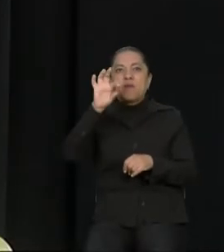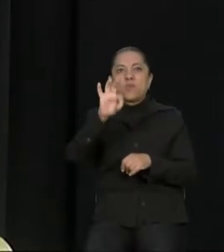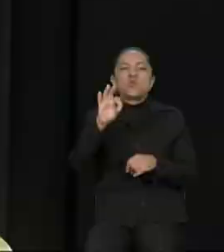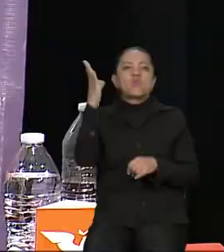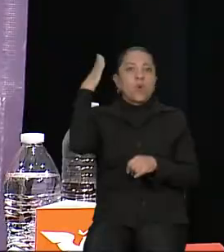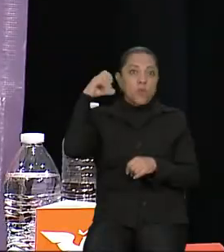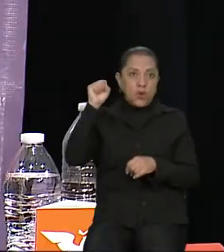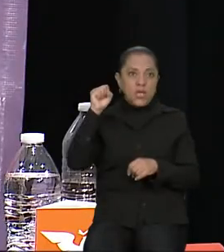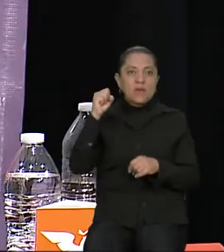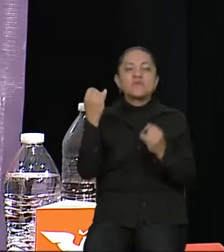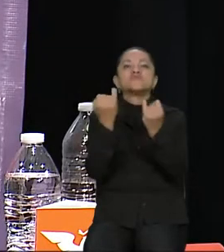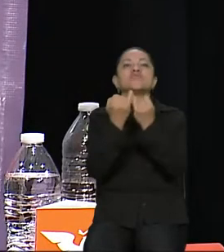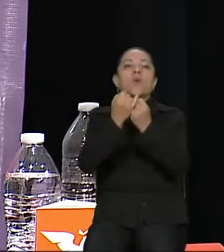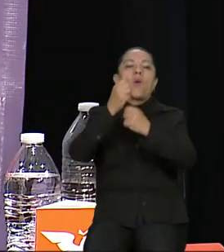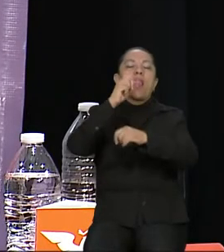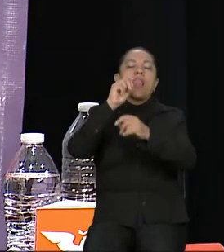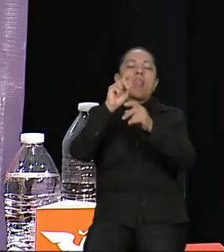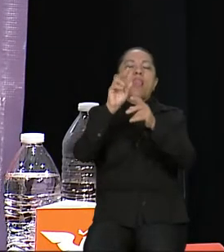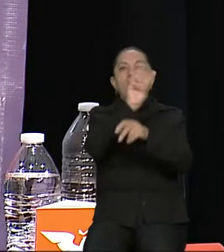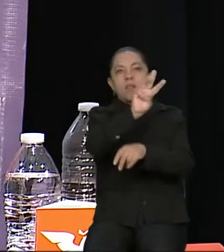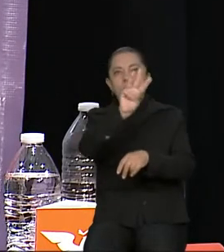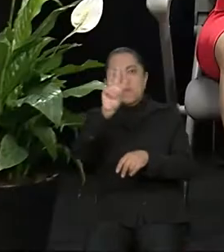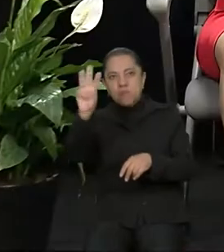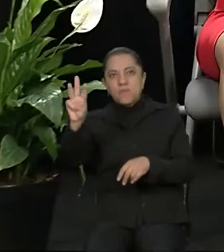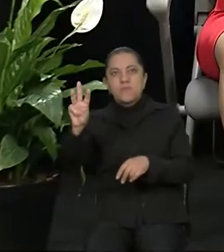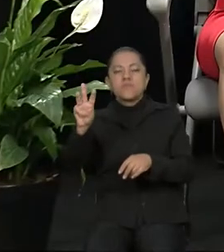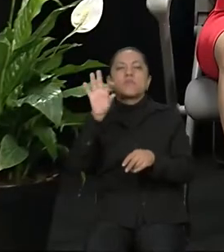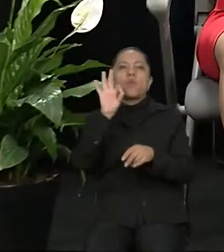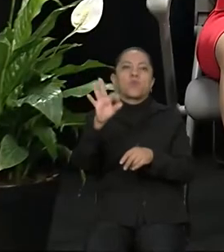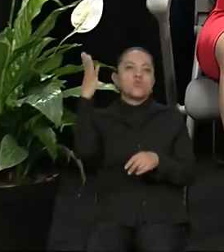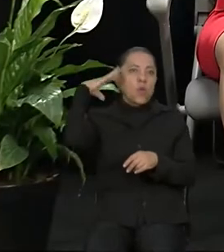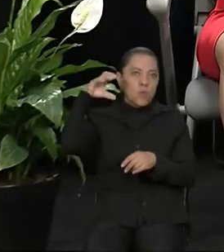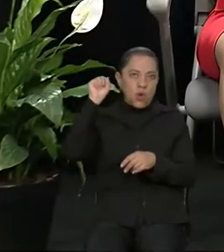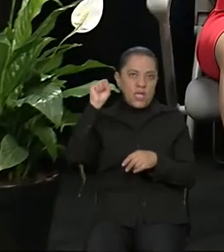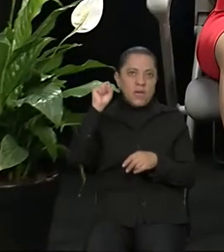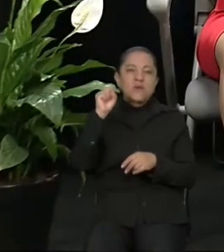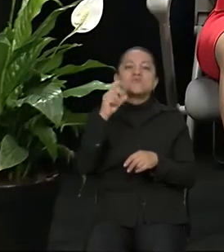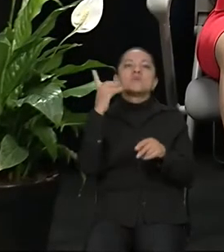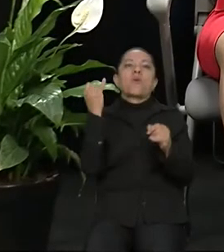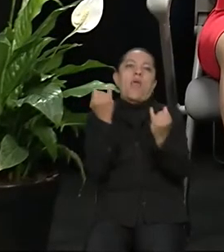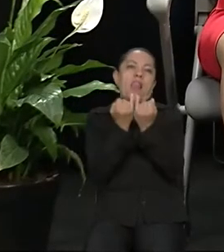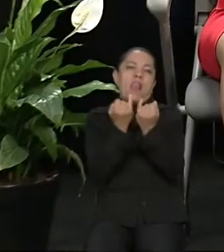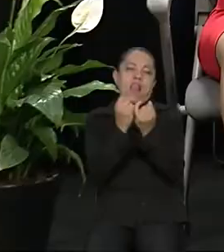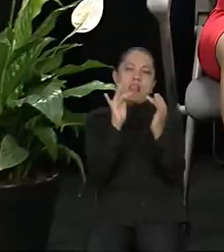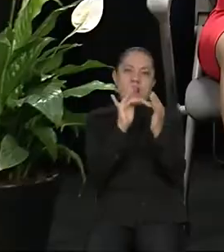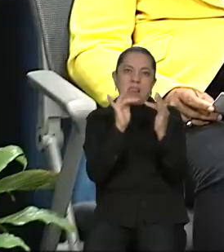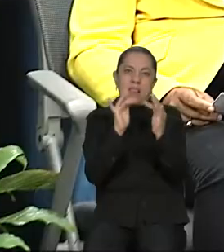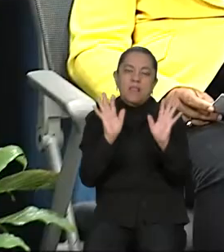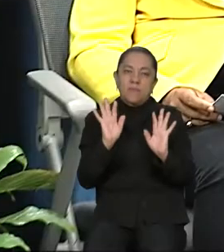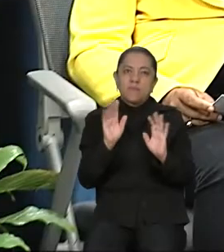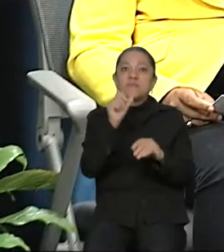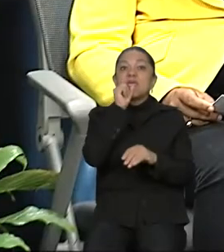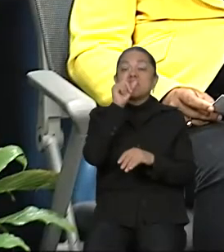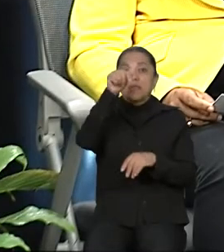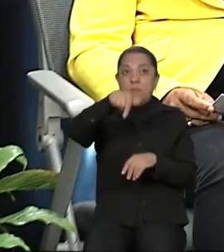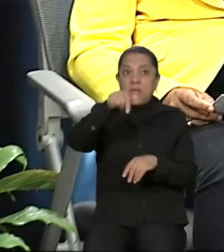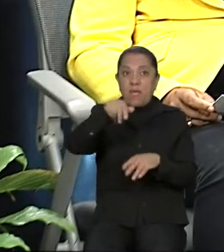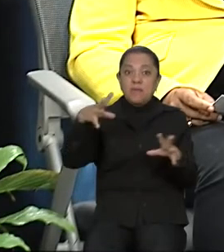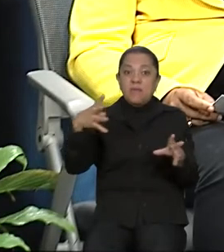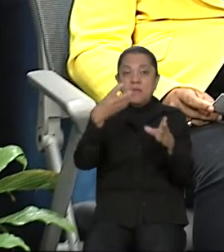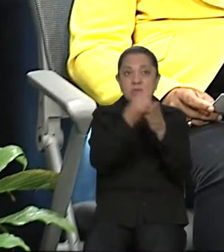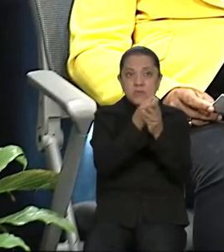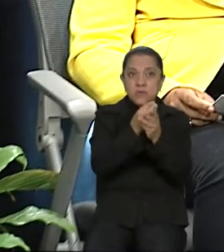el portal Daniel Alcaraz Digital. Agradecemos también a Mundo 96.5 que se sume a esta transmisión completamente en vivo. Una